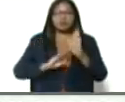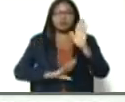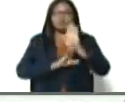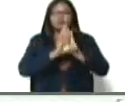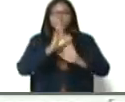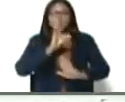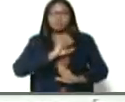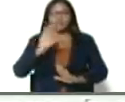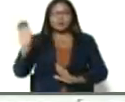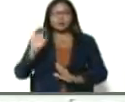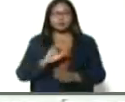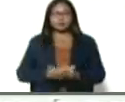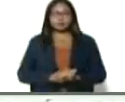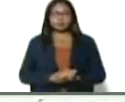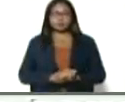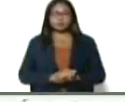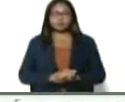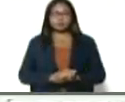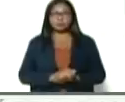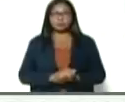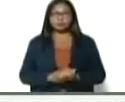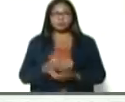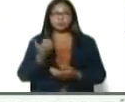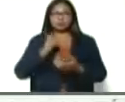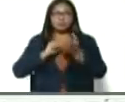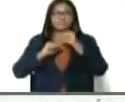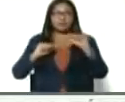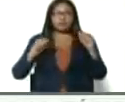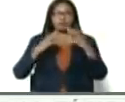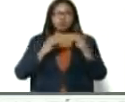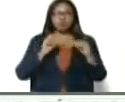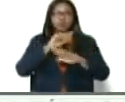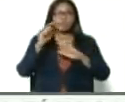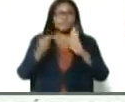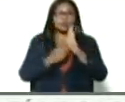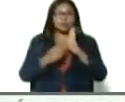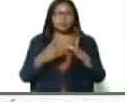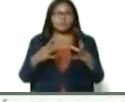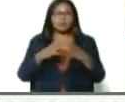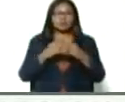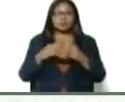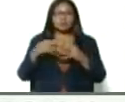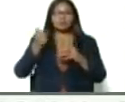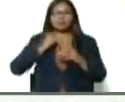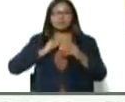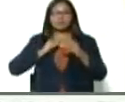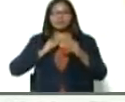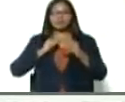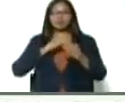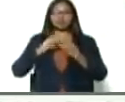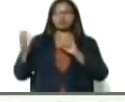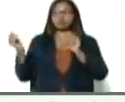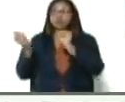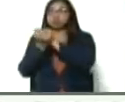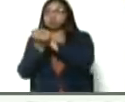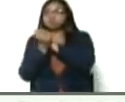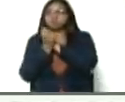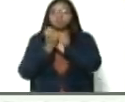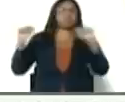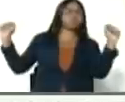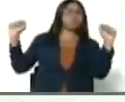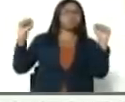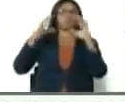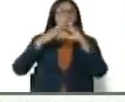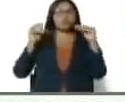expresión, y romper, las amarras, de dependencia, al imperio norteamericano,